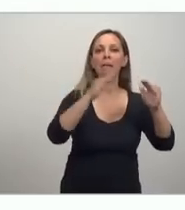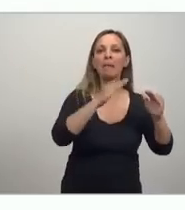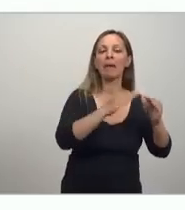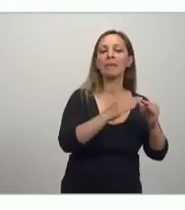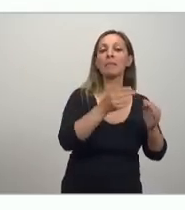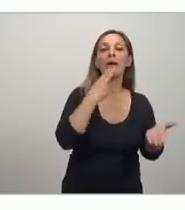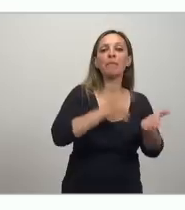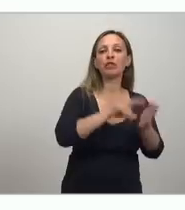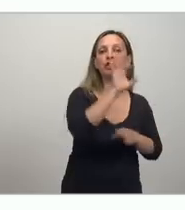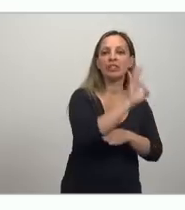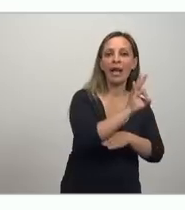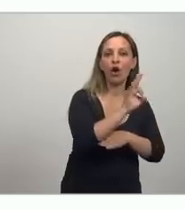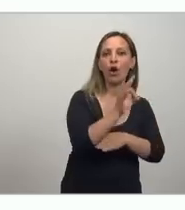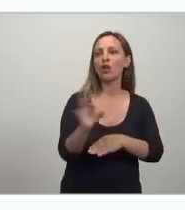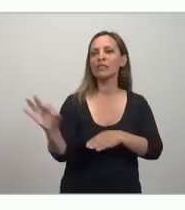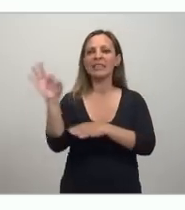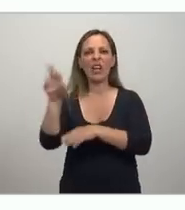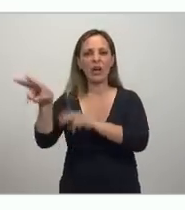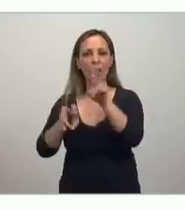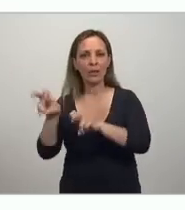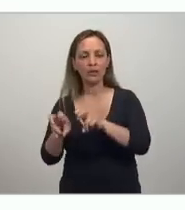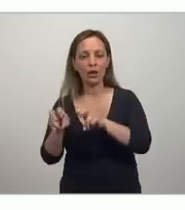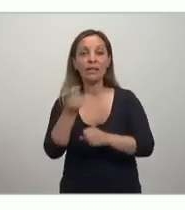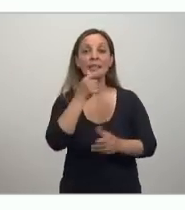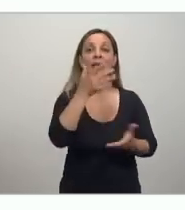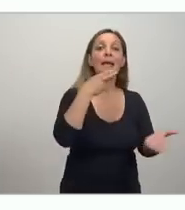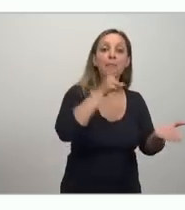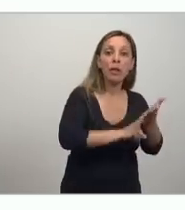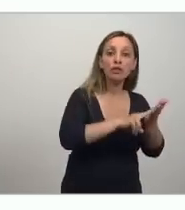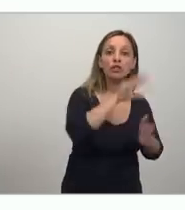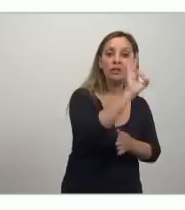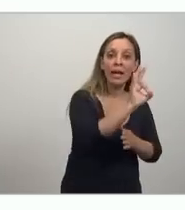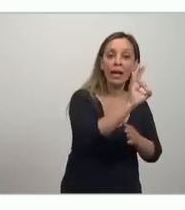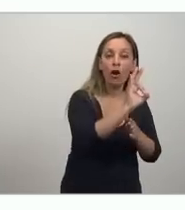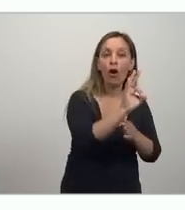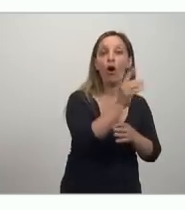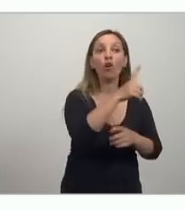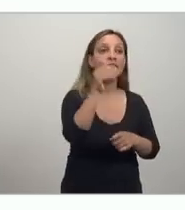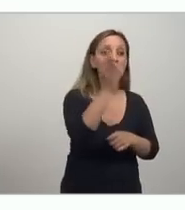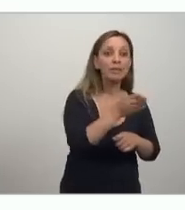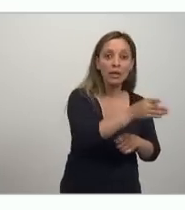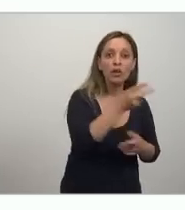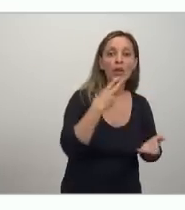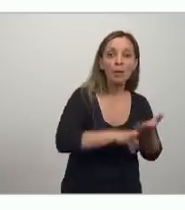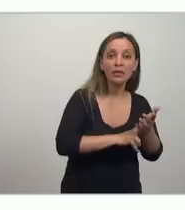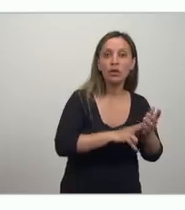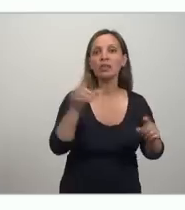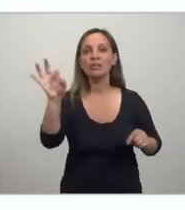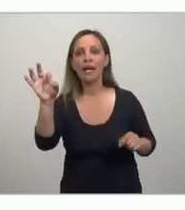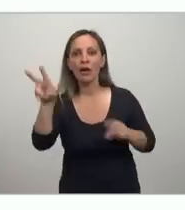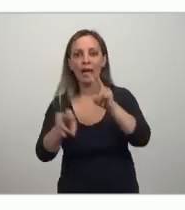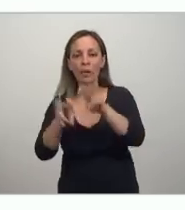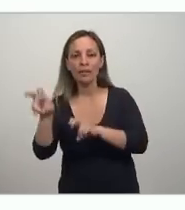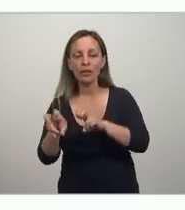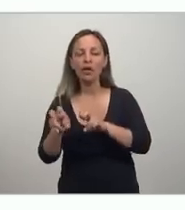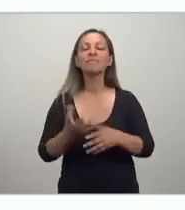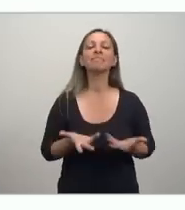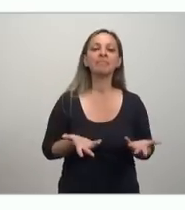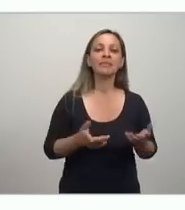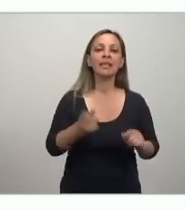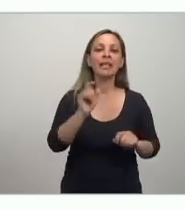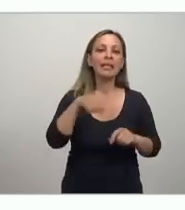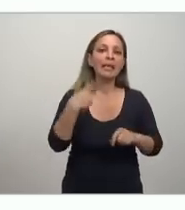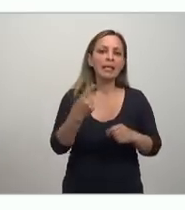con cero tasa impositiva cero recaudación, con 100 de tasa impositiva cero recaudación. Y normalmente esto decían sin ninguna